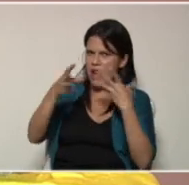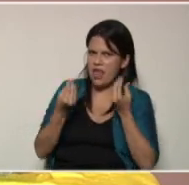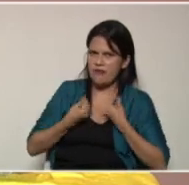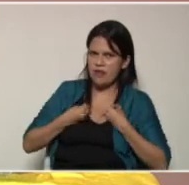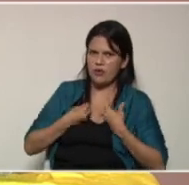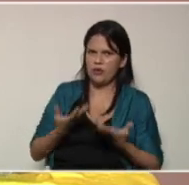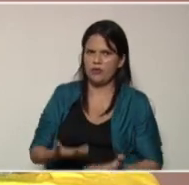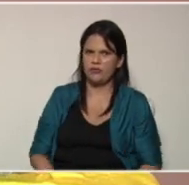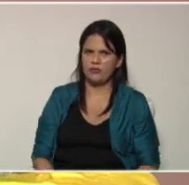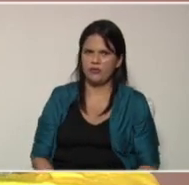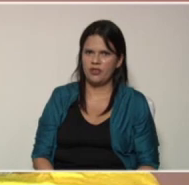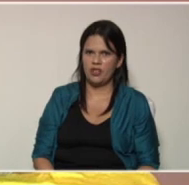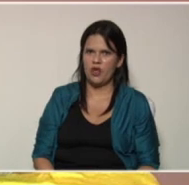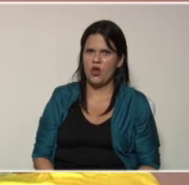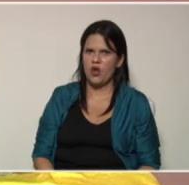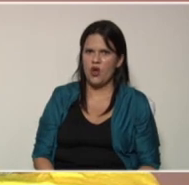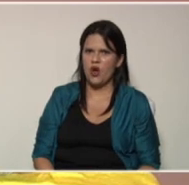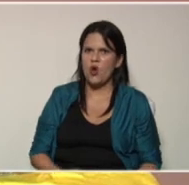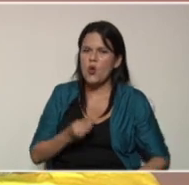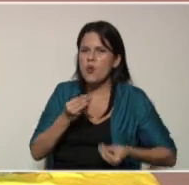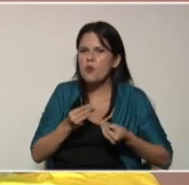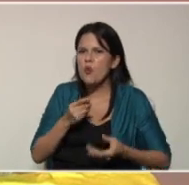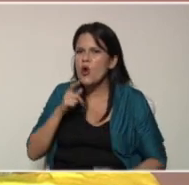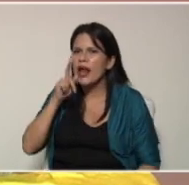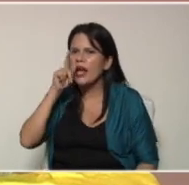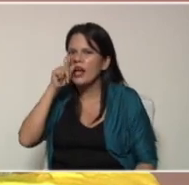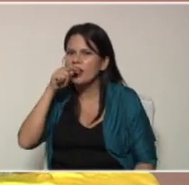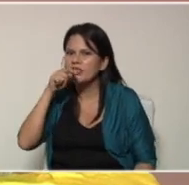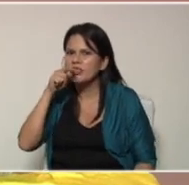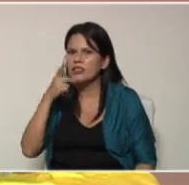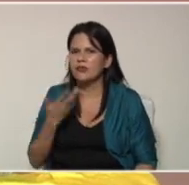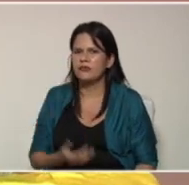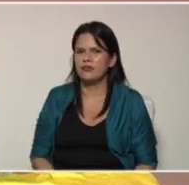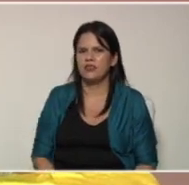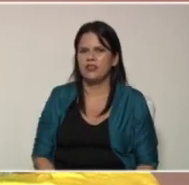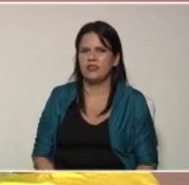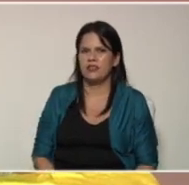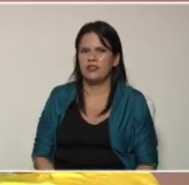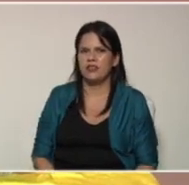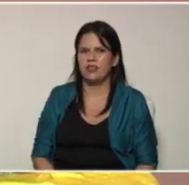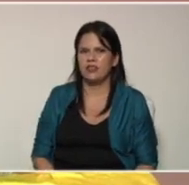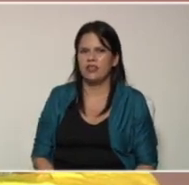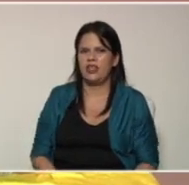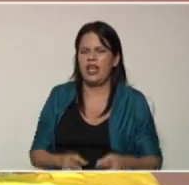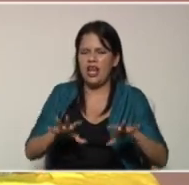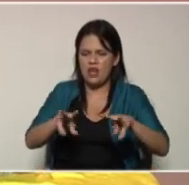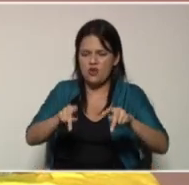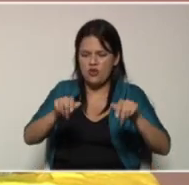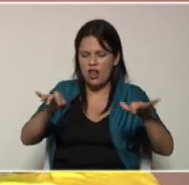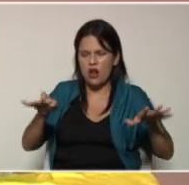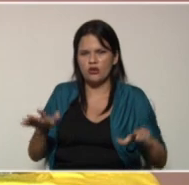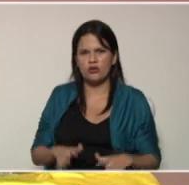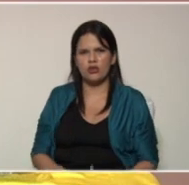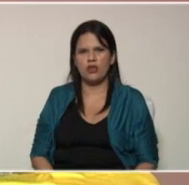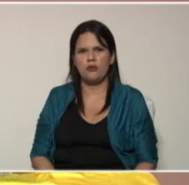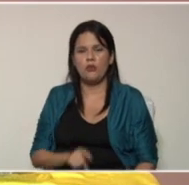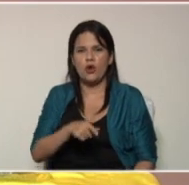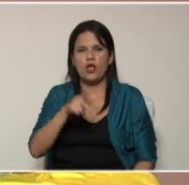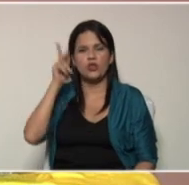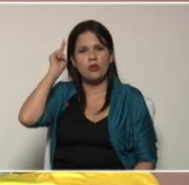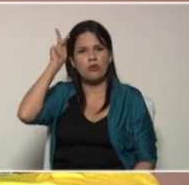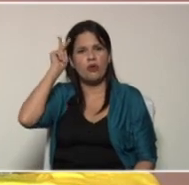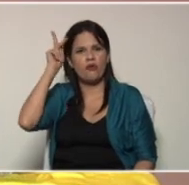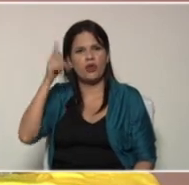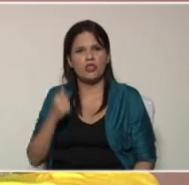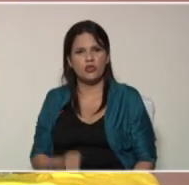como las gallinas que abonan los suelos por eso que el profesor Adolfo Cardoso